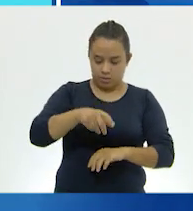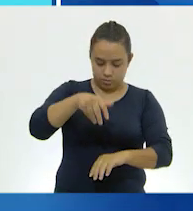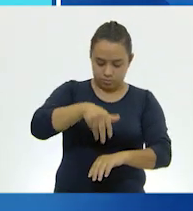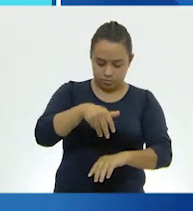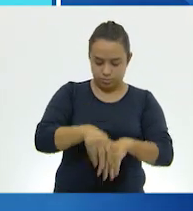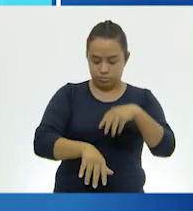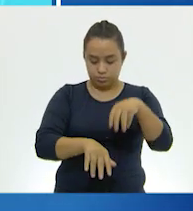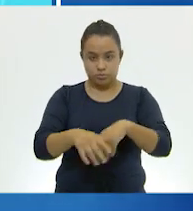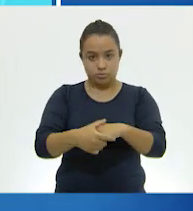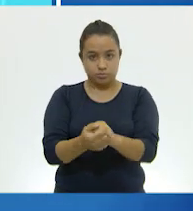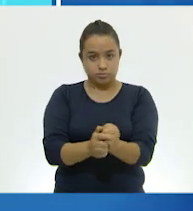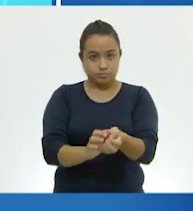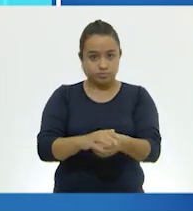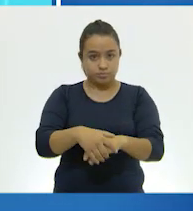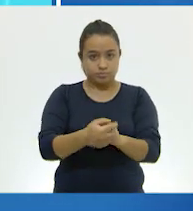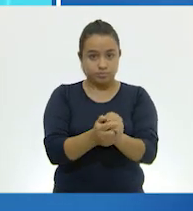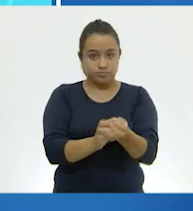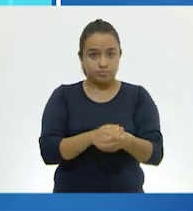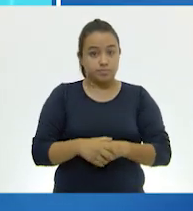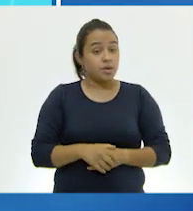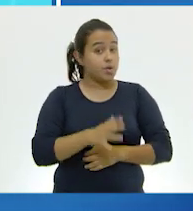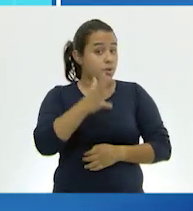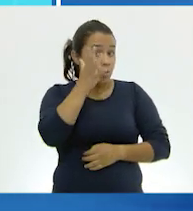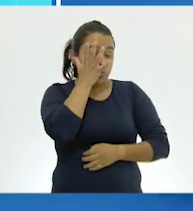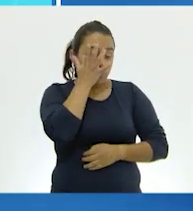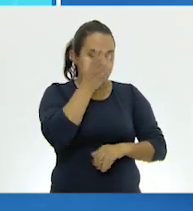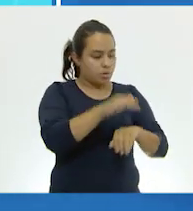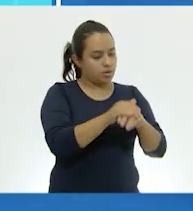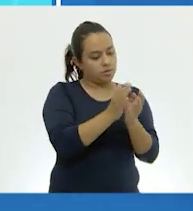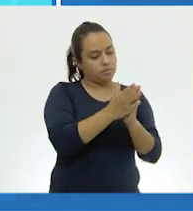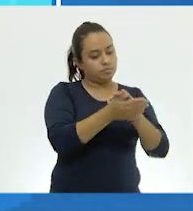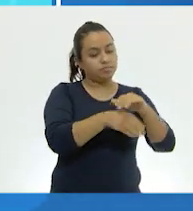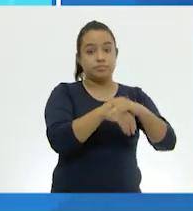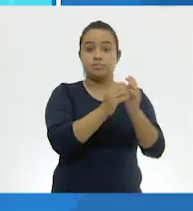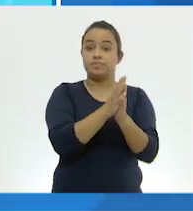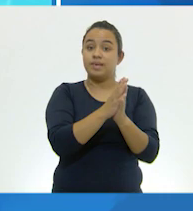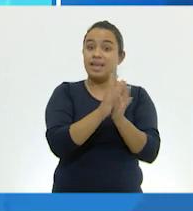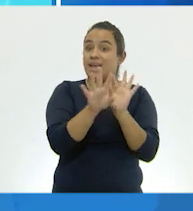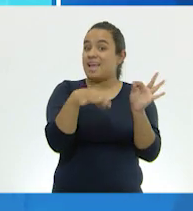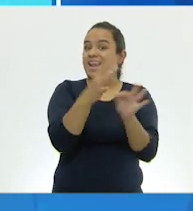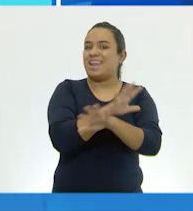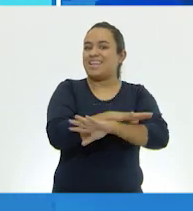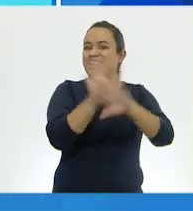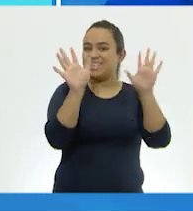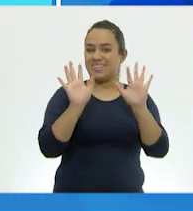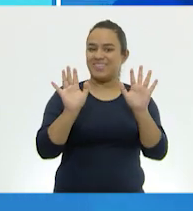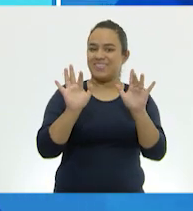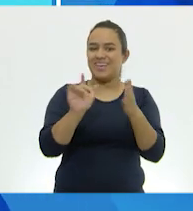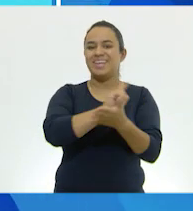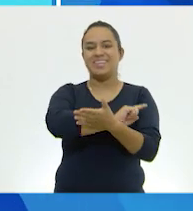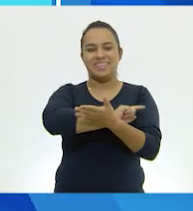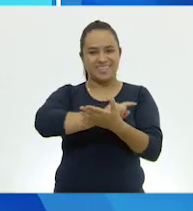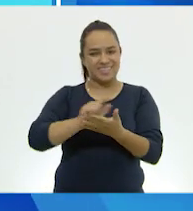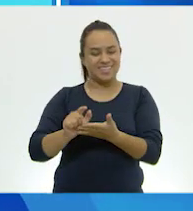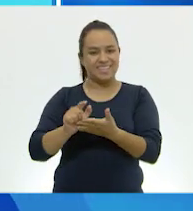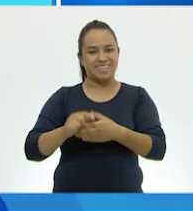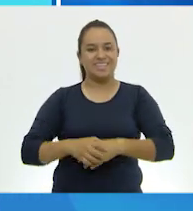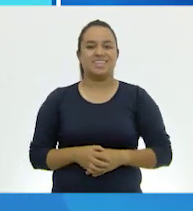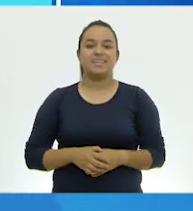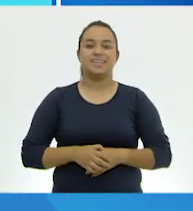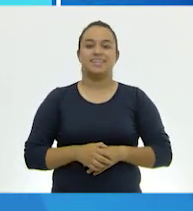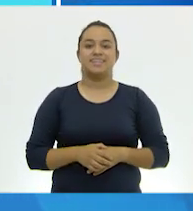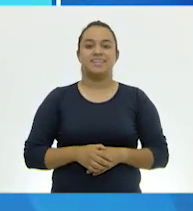Enjuaga tus manos con agua. Sécalas con una toalla. ¡Y listo! Tus manos están